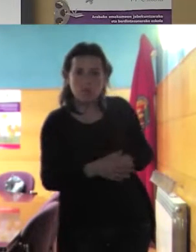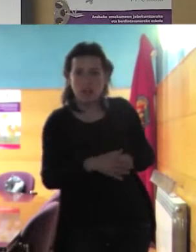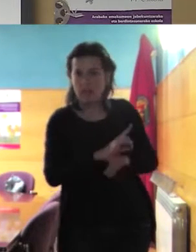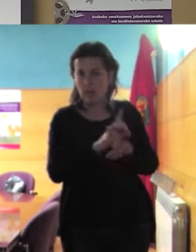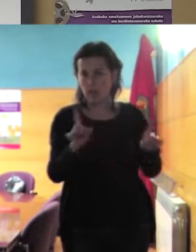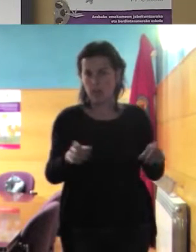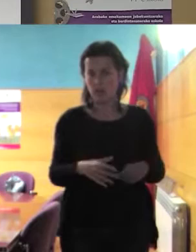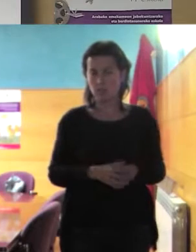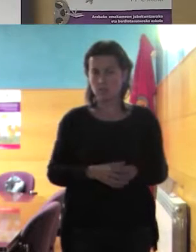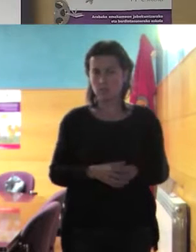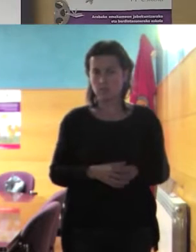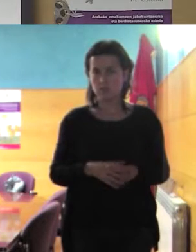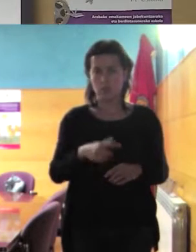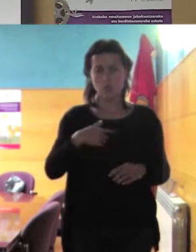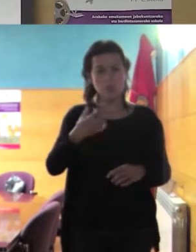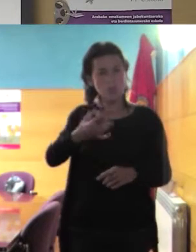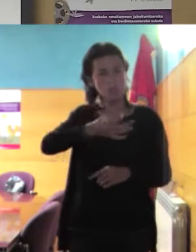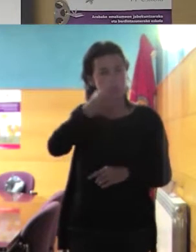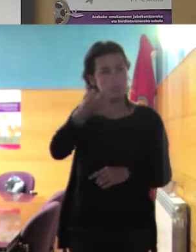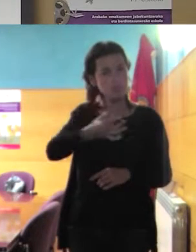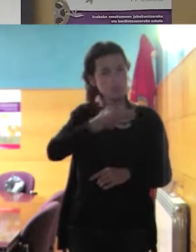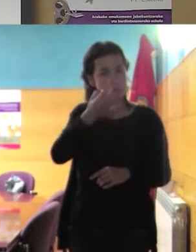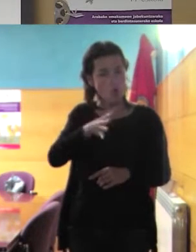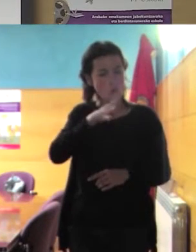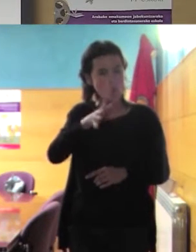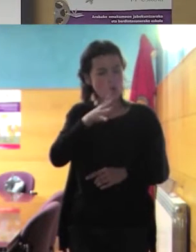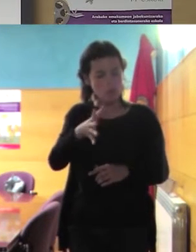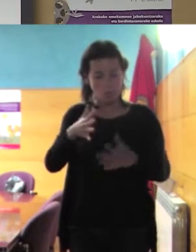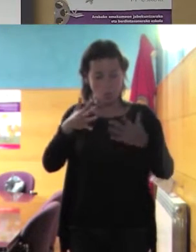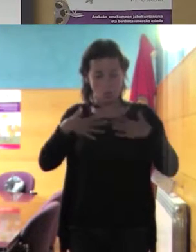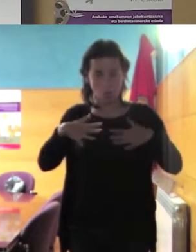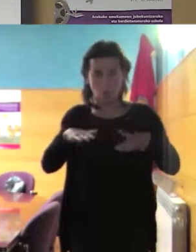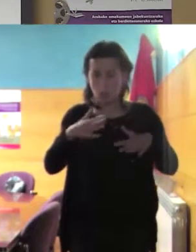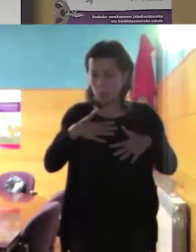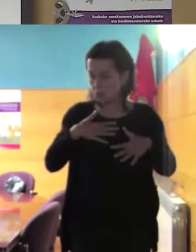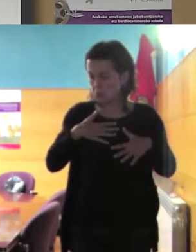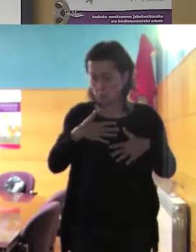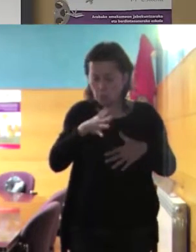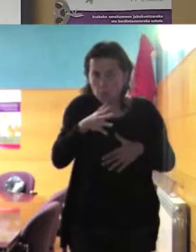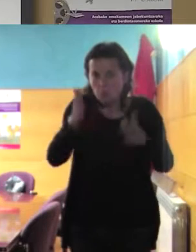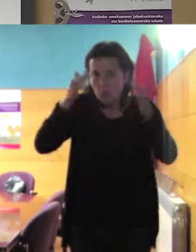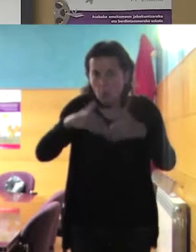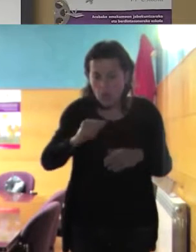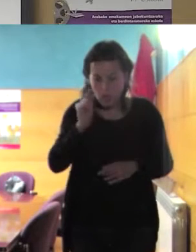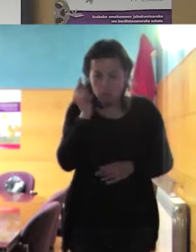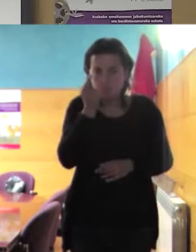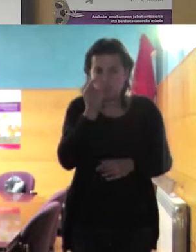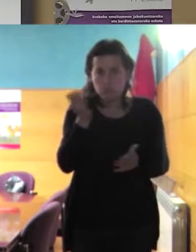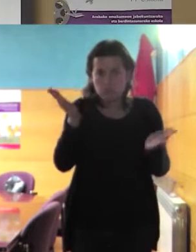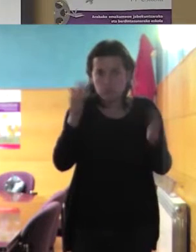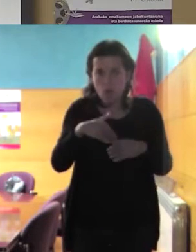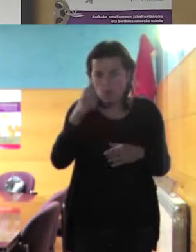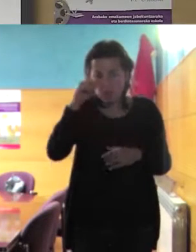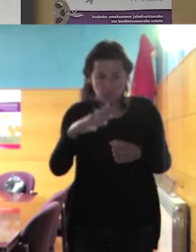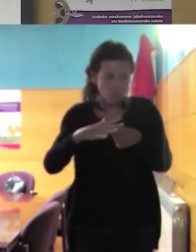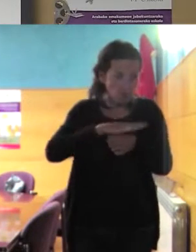discurso todas desarrollado sobre nuestra indumentaria y por qué voy así ¿qué es lo que he elegido? ¿qué es lo que es producto de influencia? y